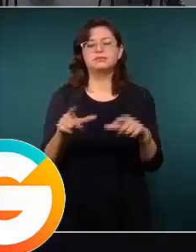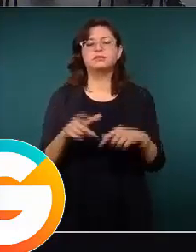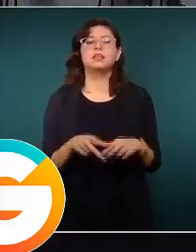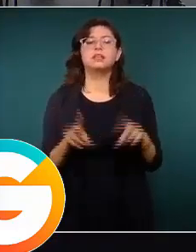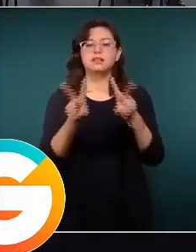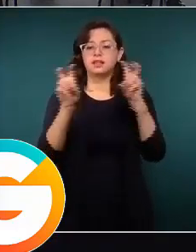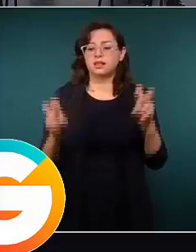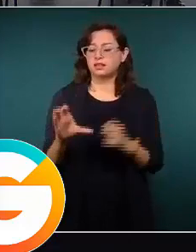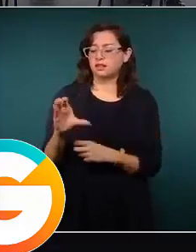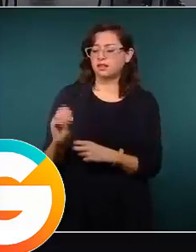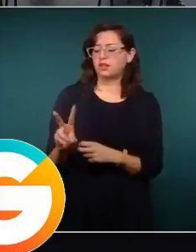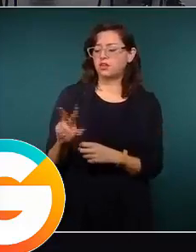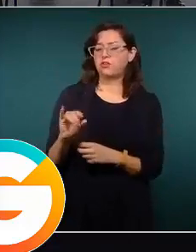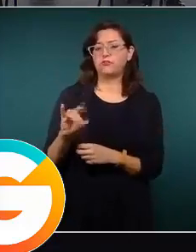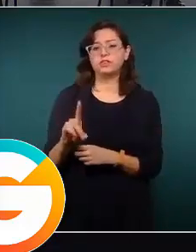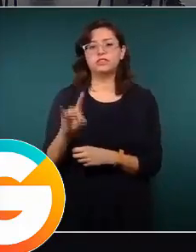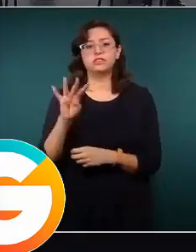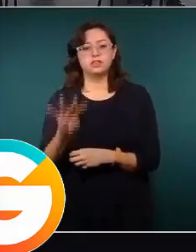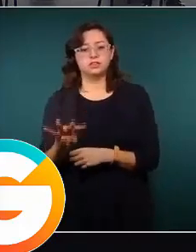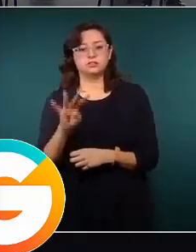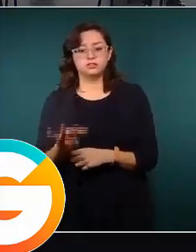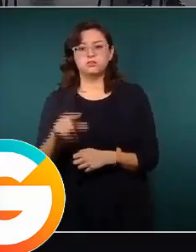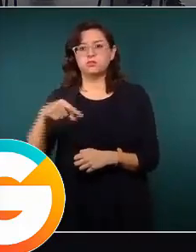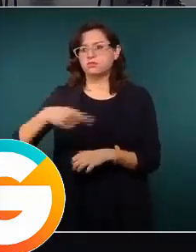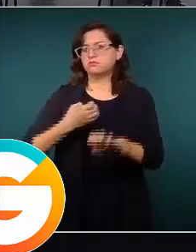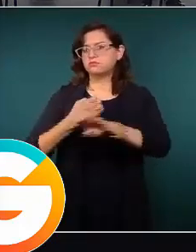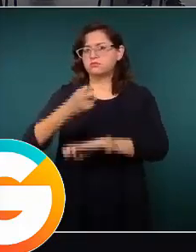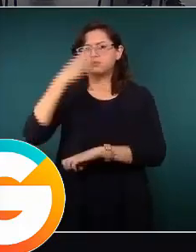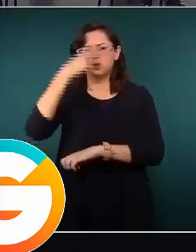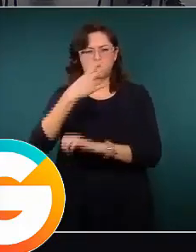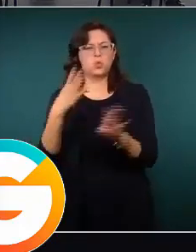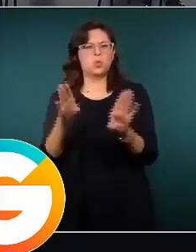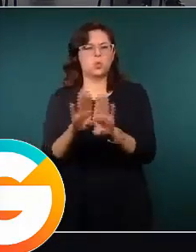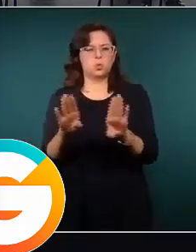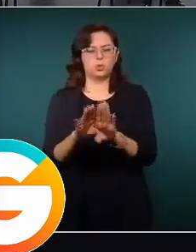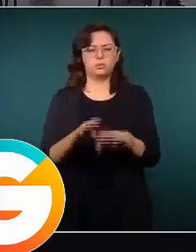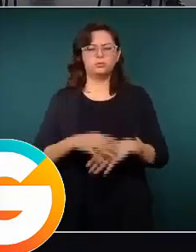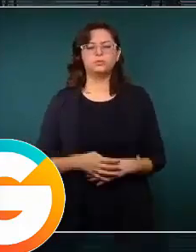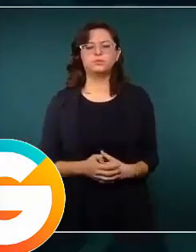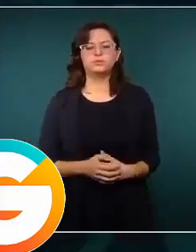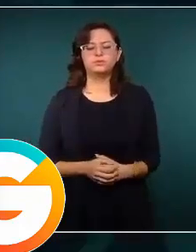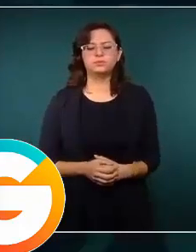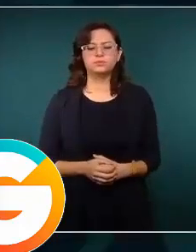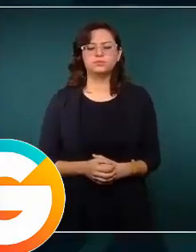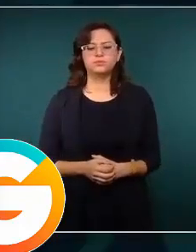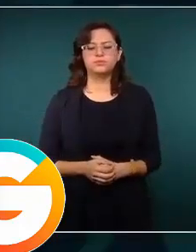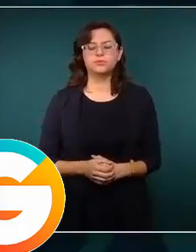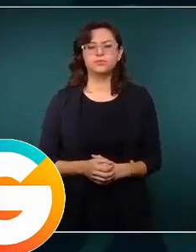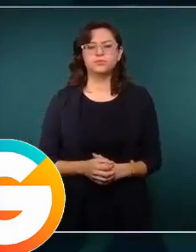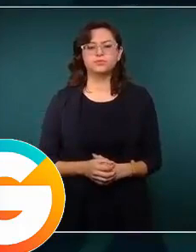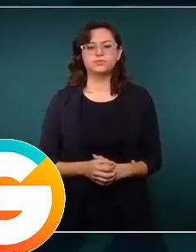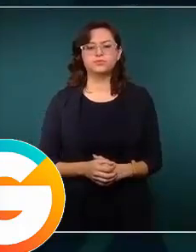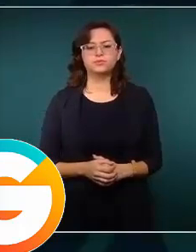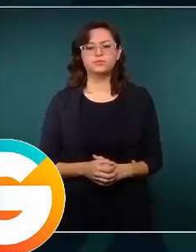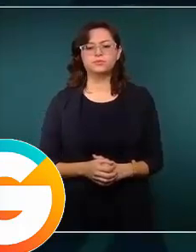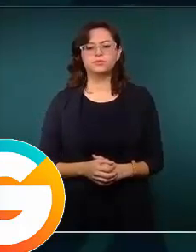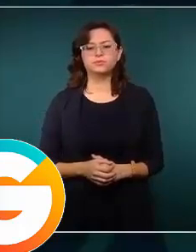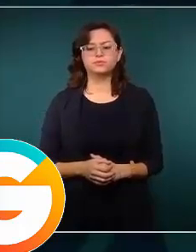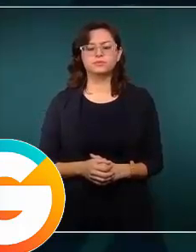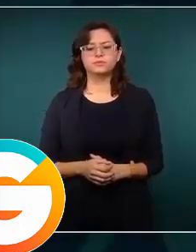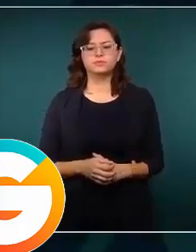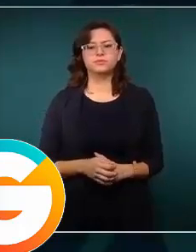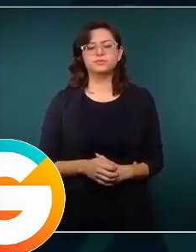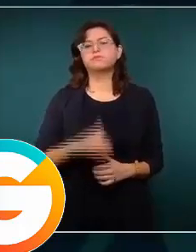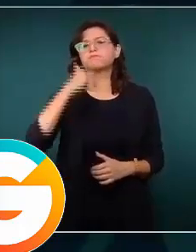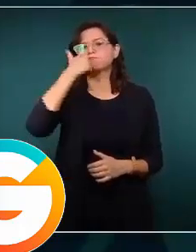del COVID-19 en el Estado de México. Quisiera empezar haciendo una remembranza